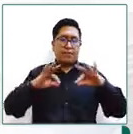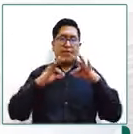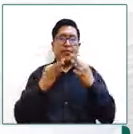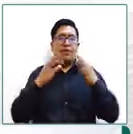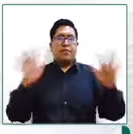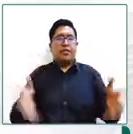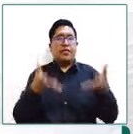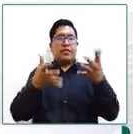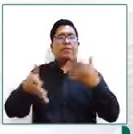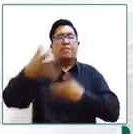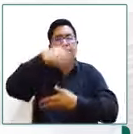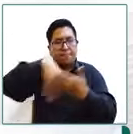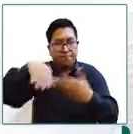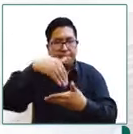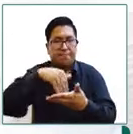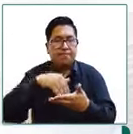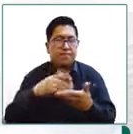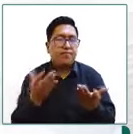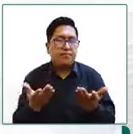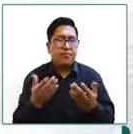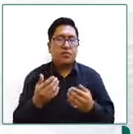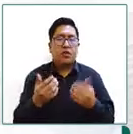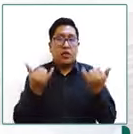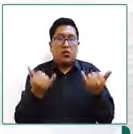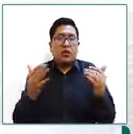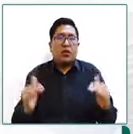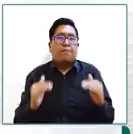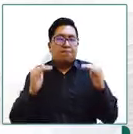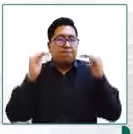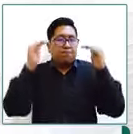fortalecidos y de esta manera